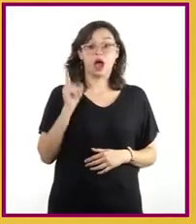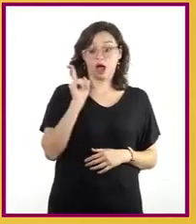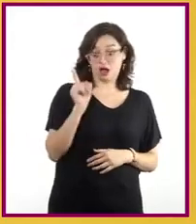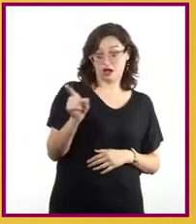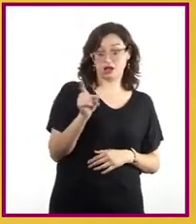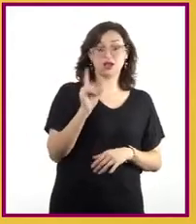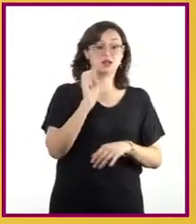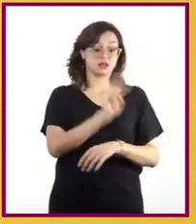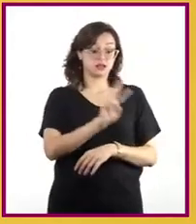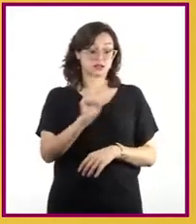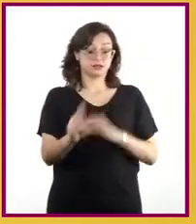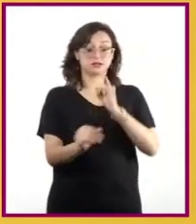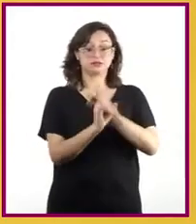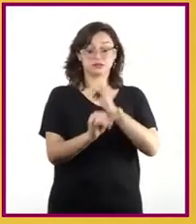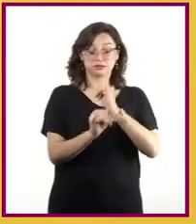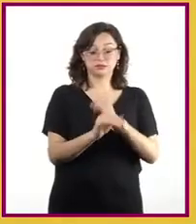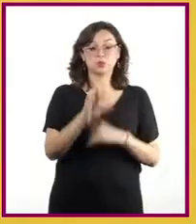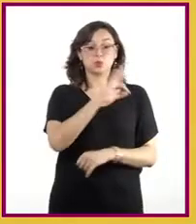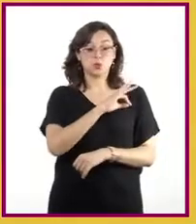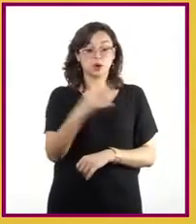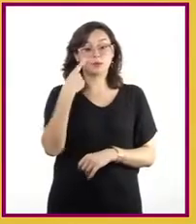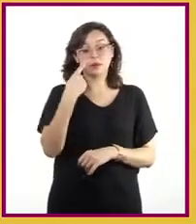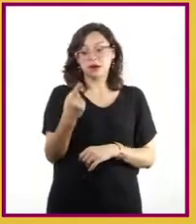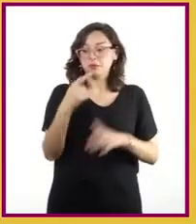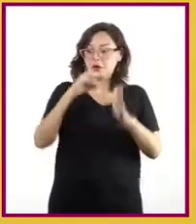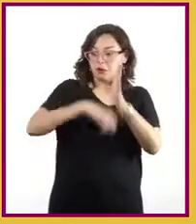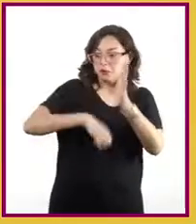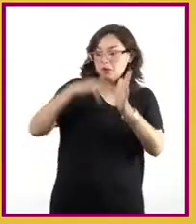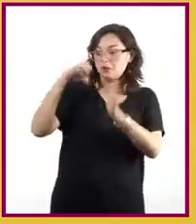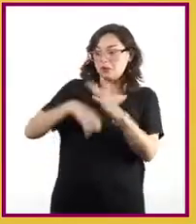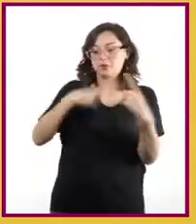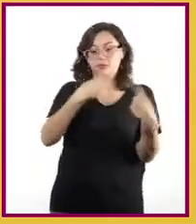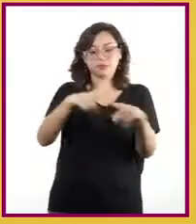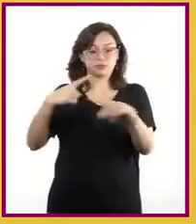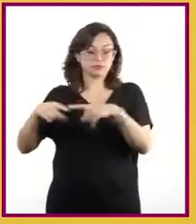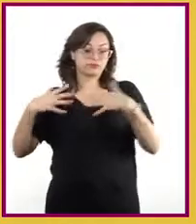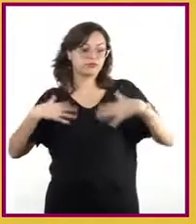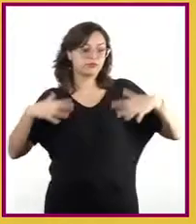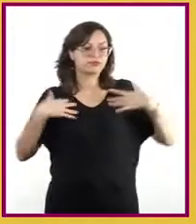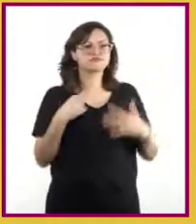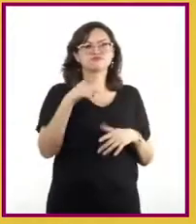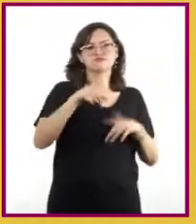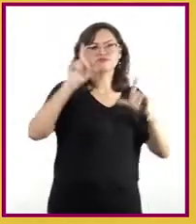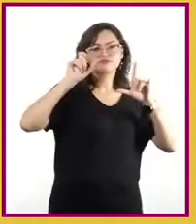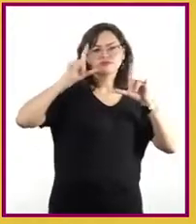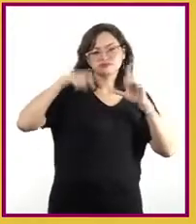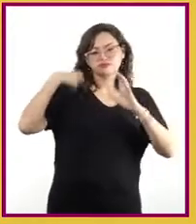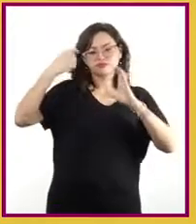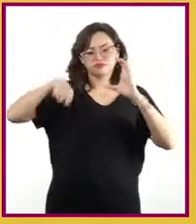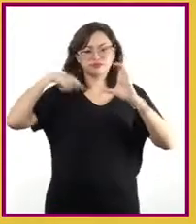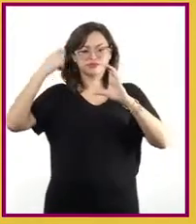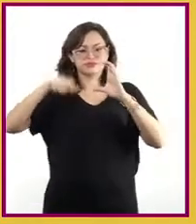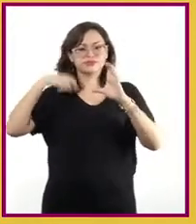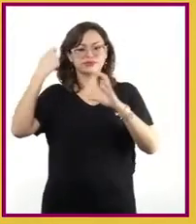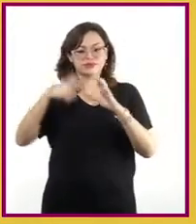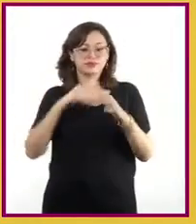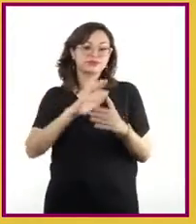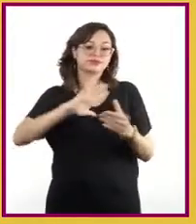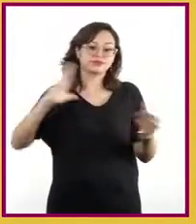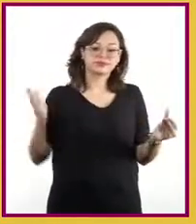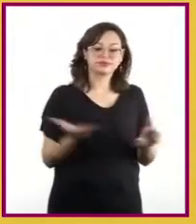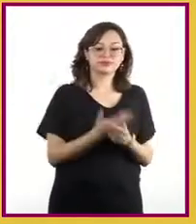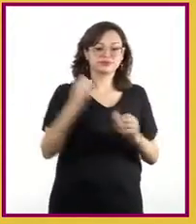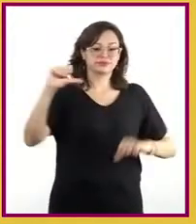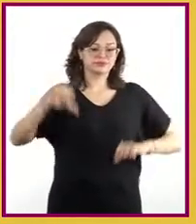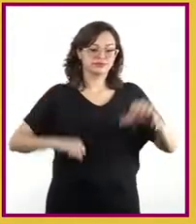algunos ejemplares de su acervo. Tomen fotos o graben un video de su presentación musical. Guarden el